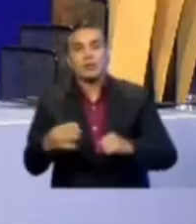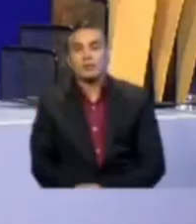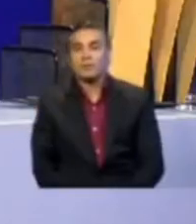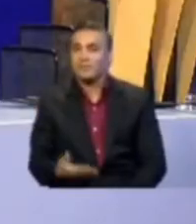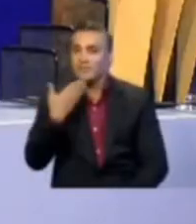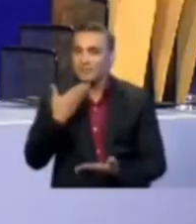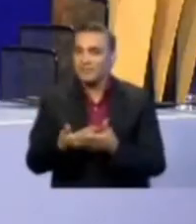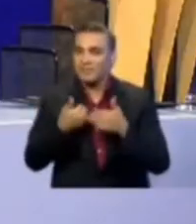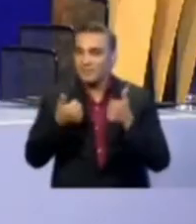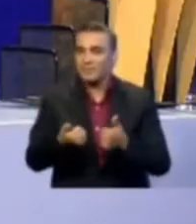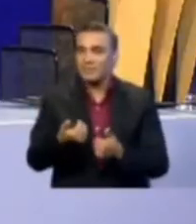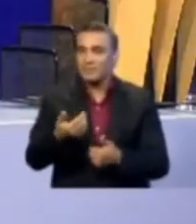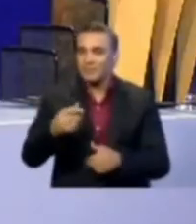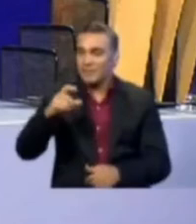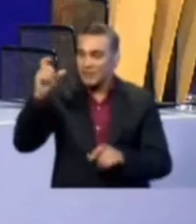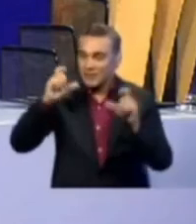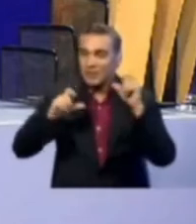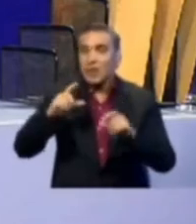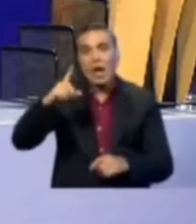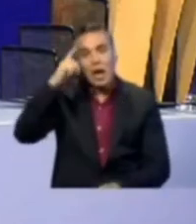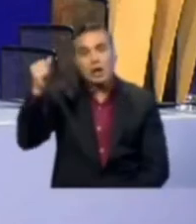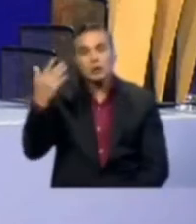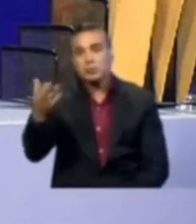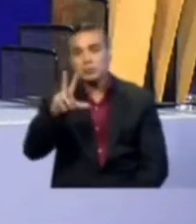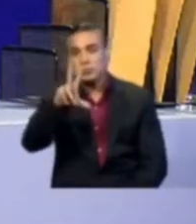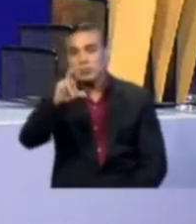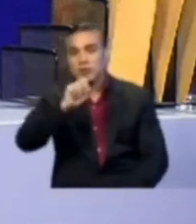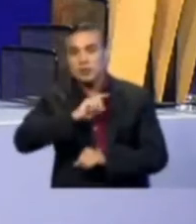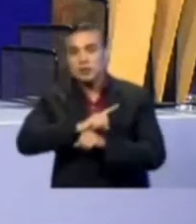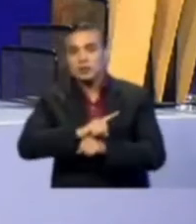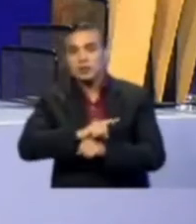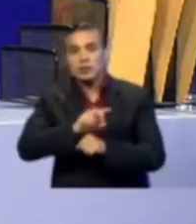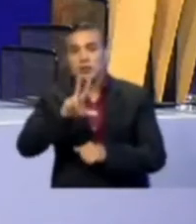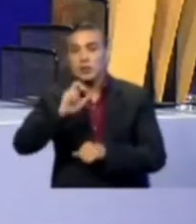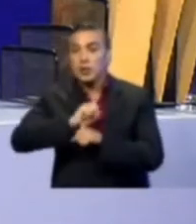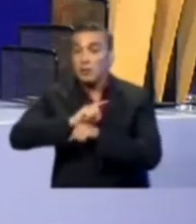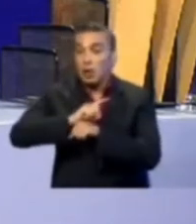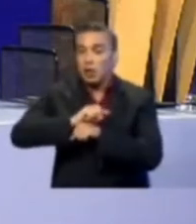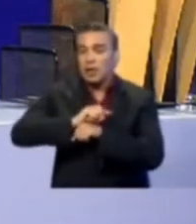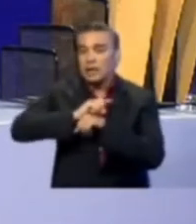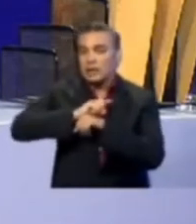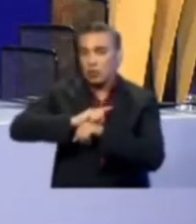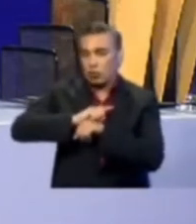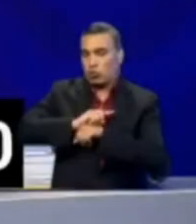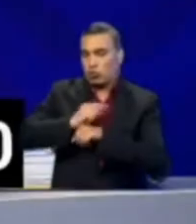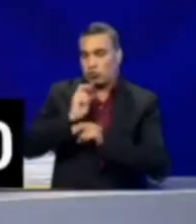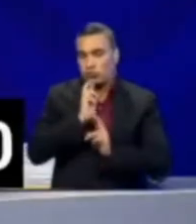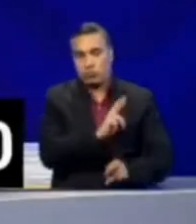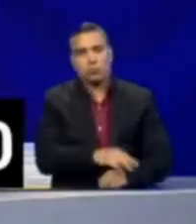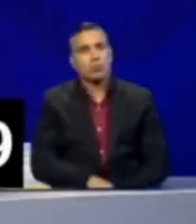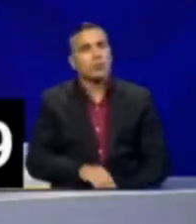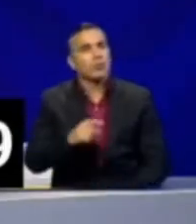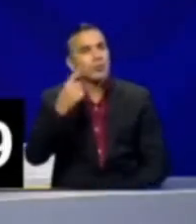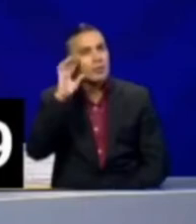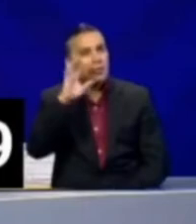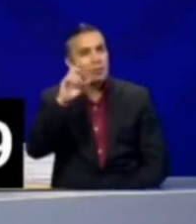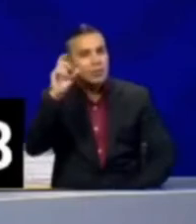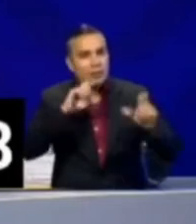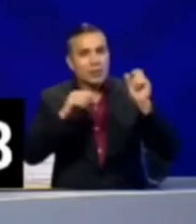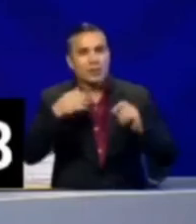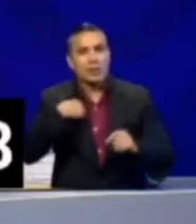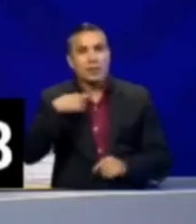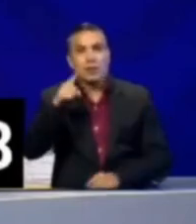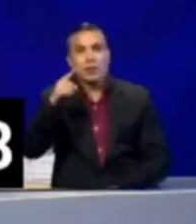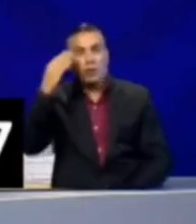Gracias, candidato Arauz. Candidato Lazo, inicia sus 30 segundos para interpelar. Parece, Andrés, que tienes